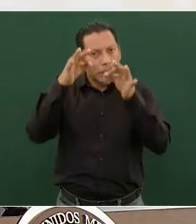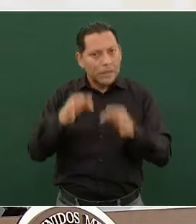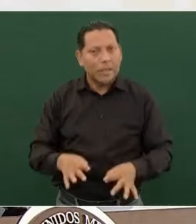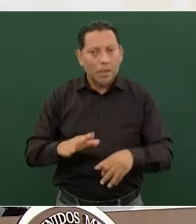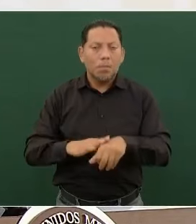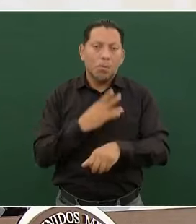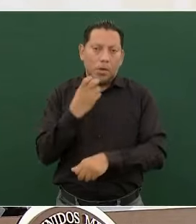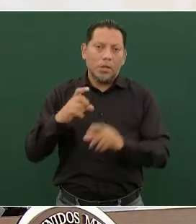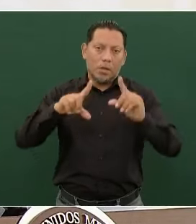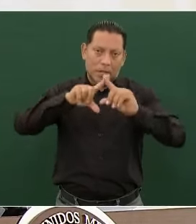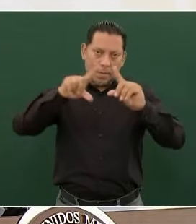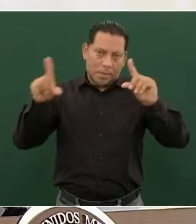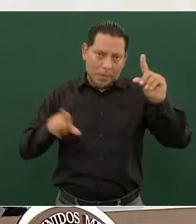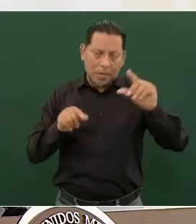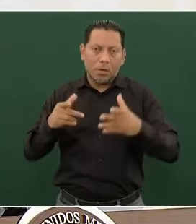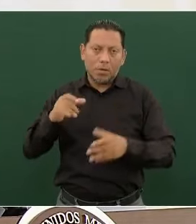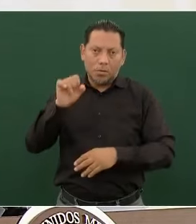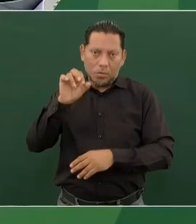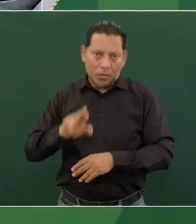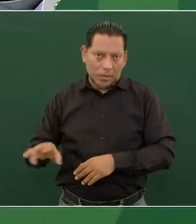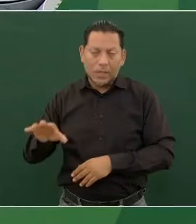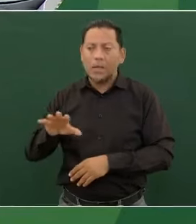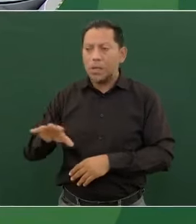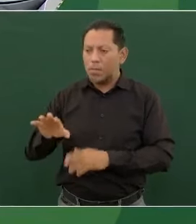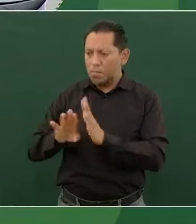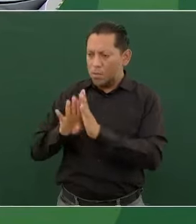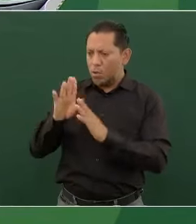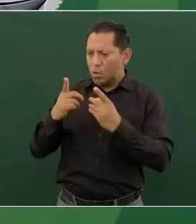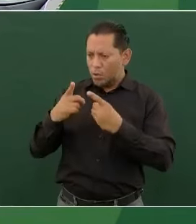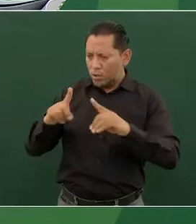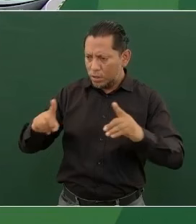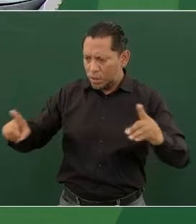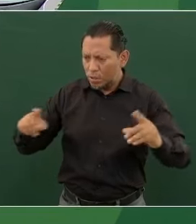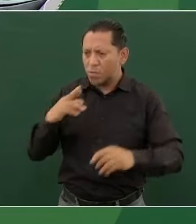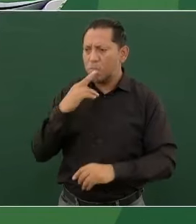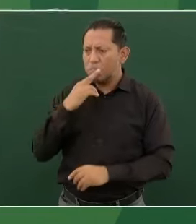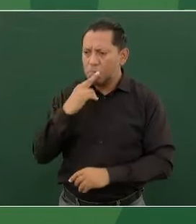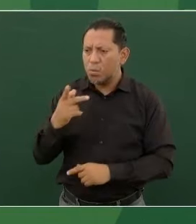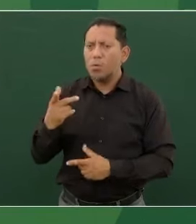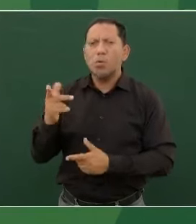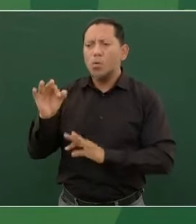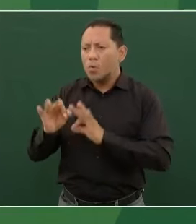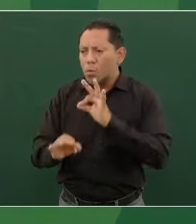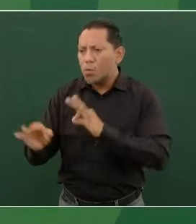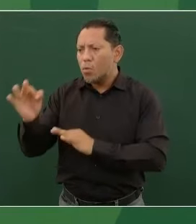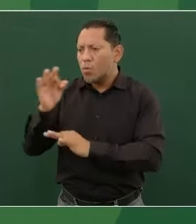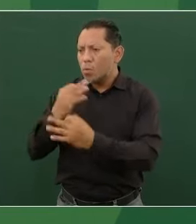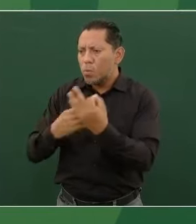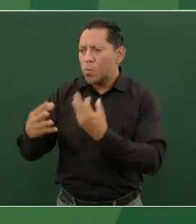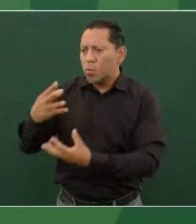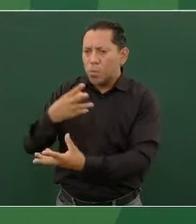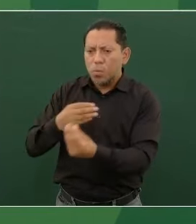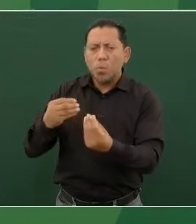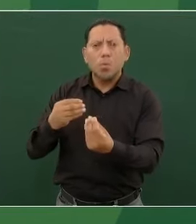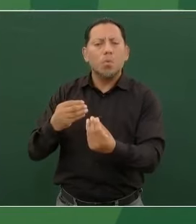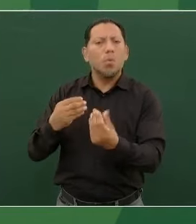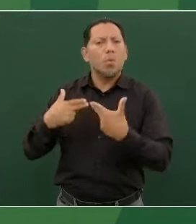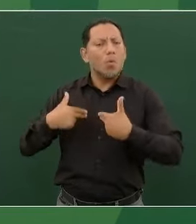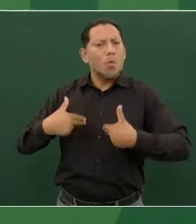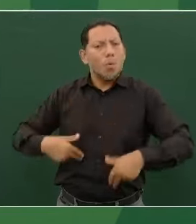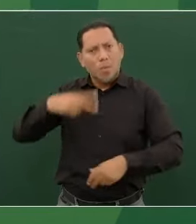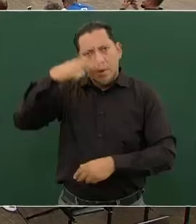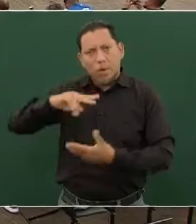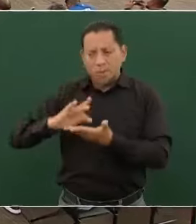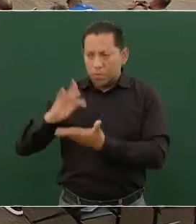el sureste de México refleja hoy progreso y desarrollo, fomentando así la fraternidad y el humanismo mexicano.